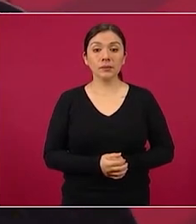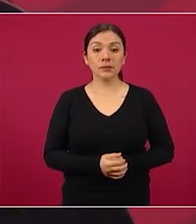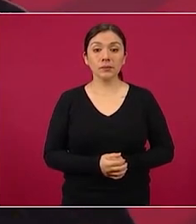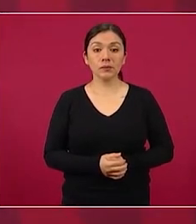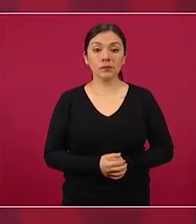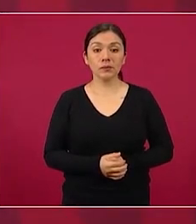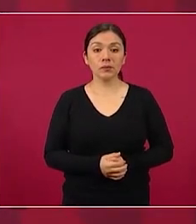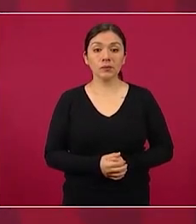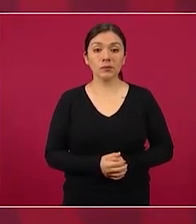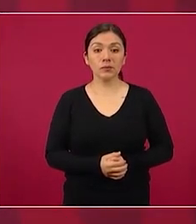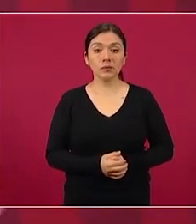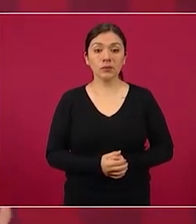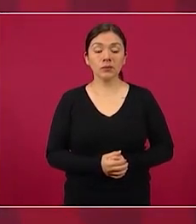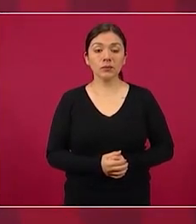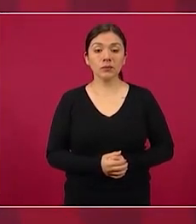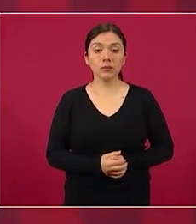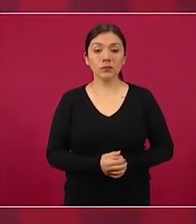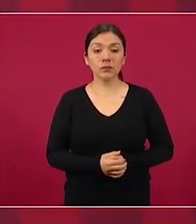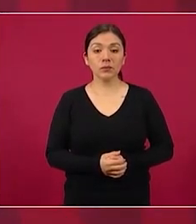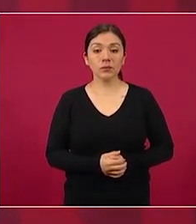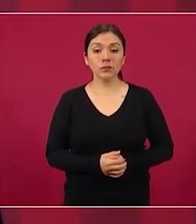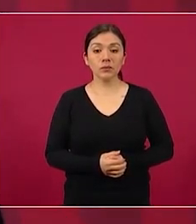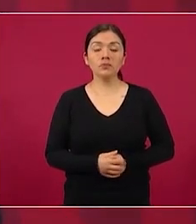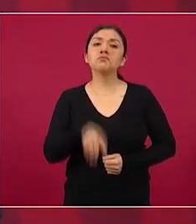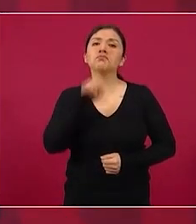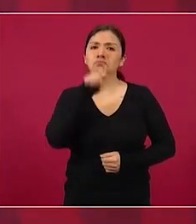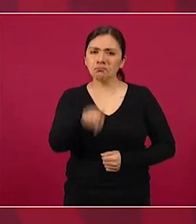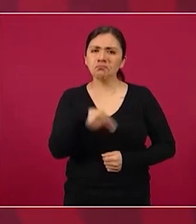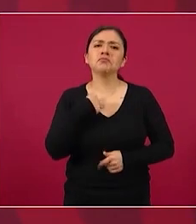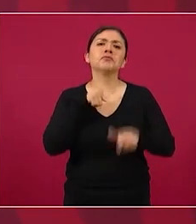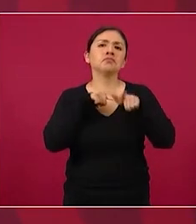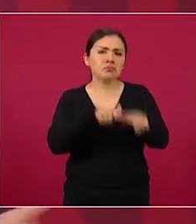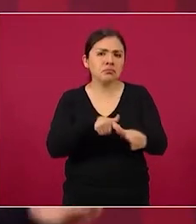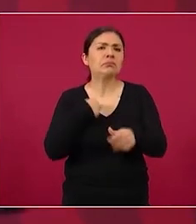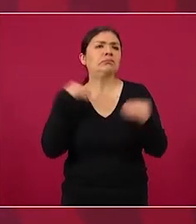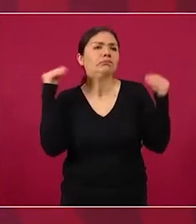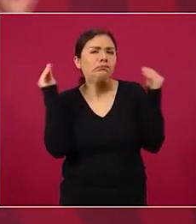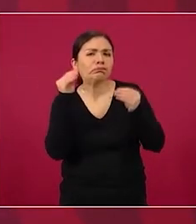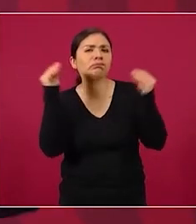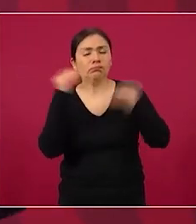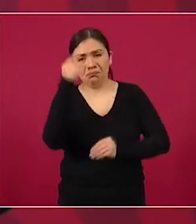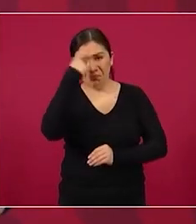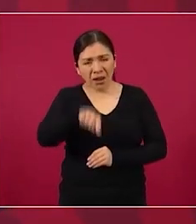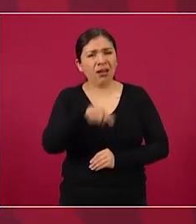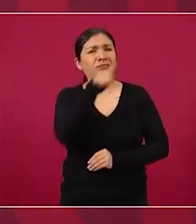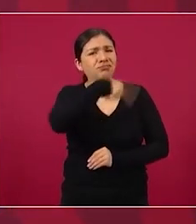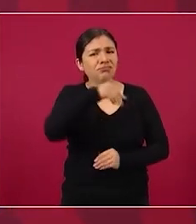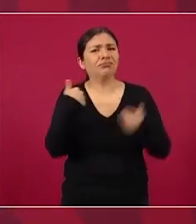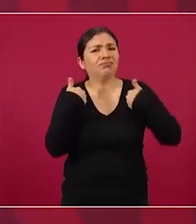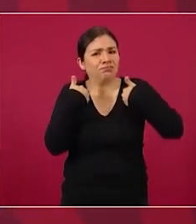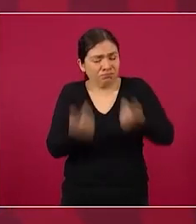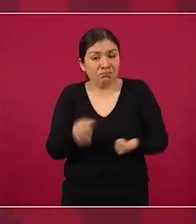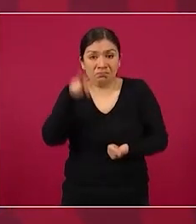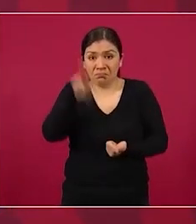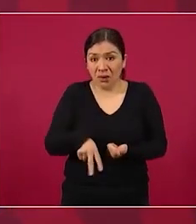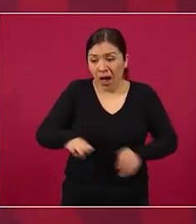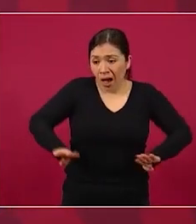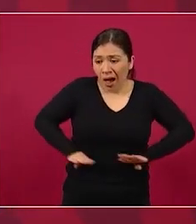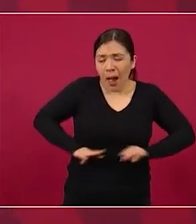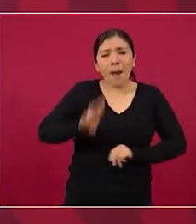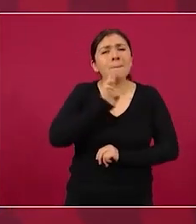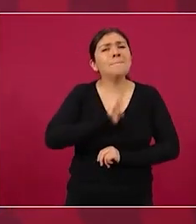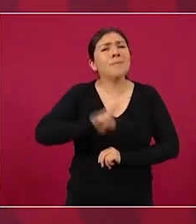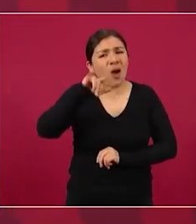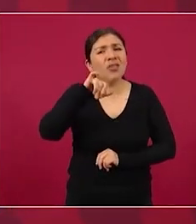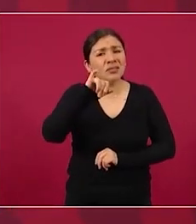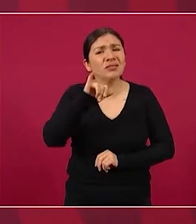vamos a convencer y a persuadir de que a todos nos conviene que no